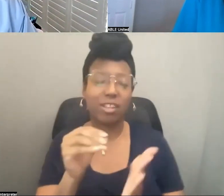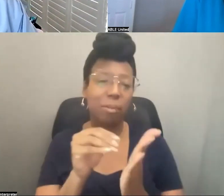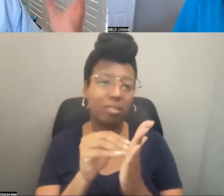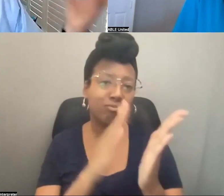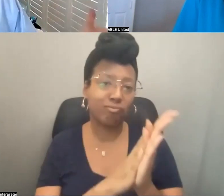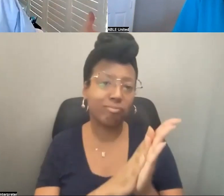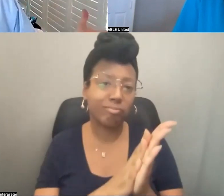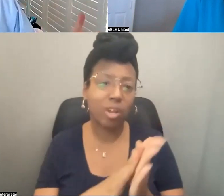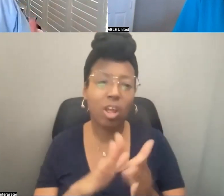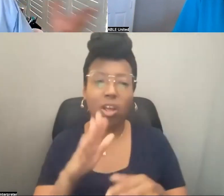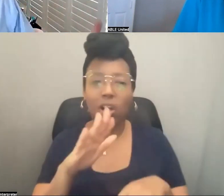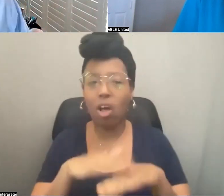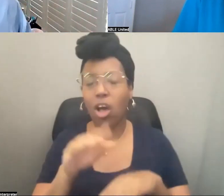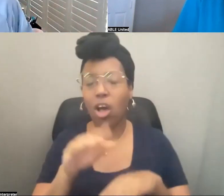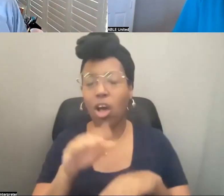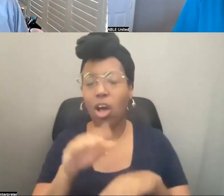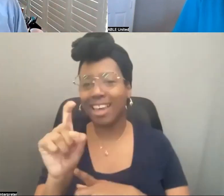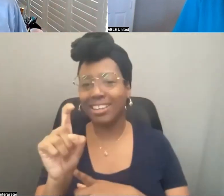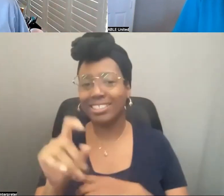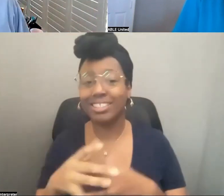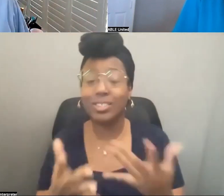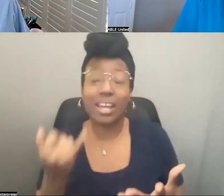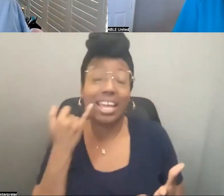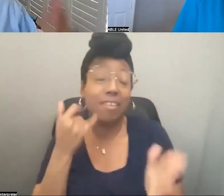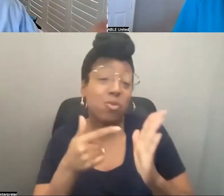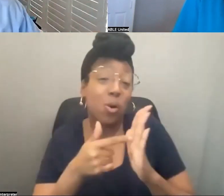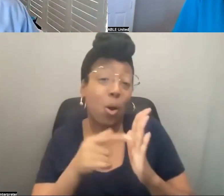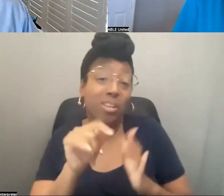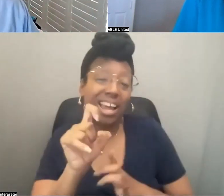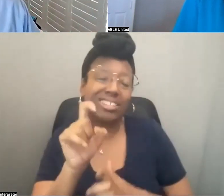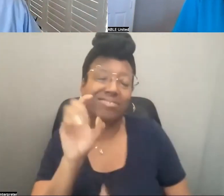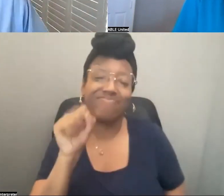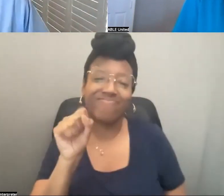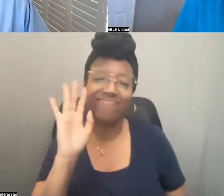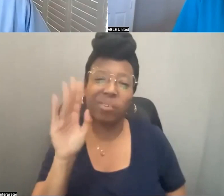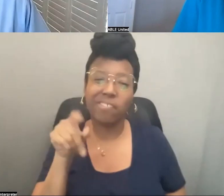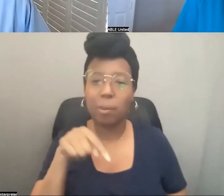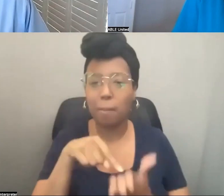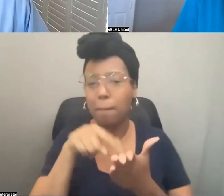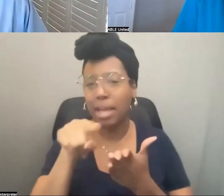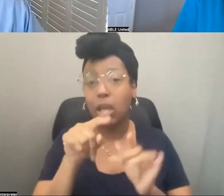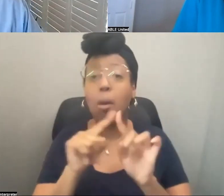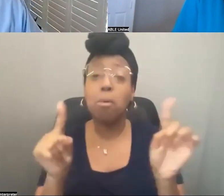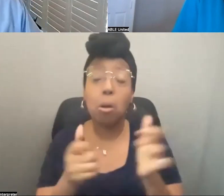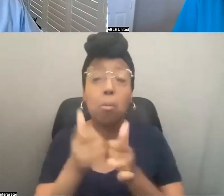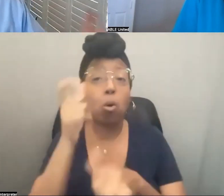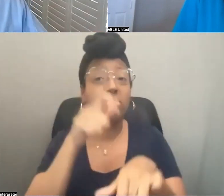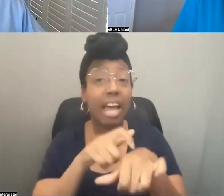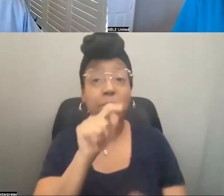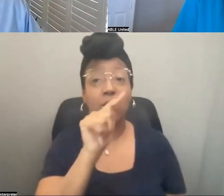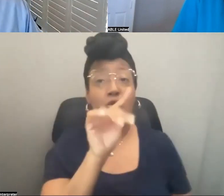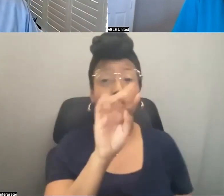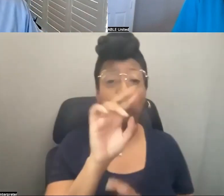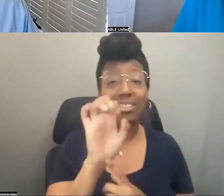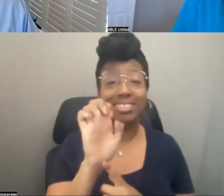los impuestos. Y si hay taxes que se deban, que pagarlos. Pero en la mayoría de circunstancias, el fideicomiso puede